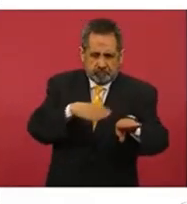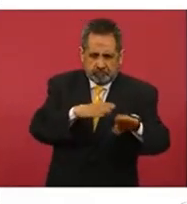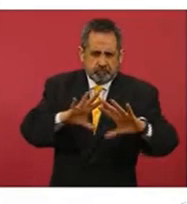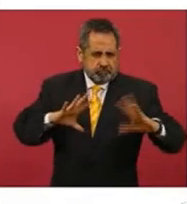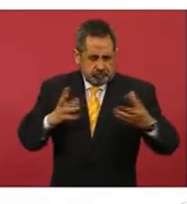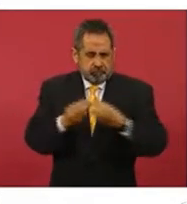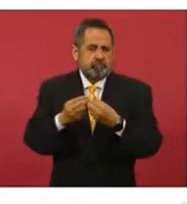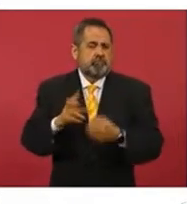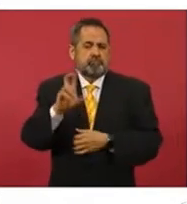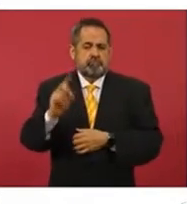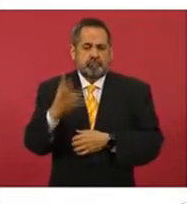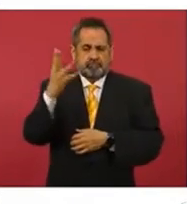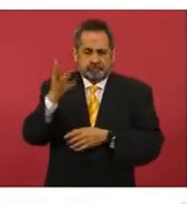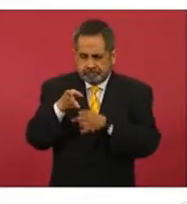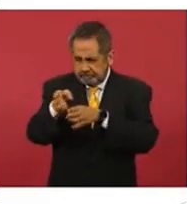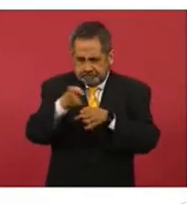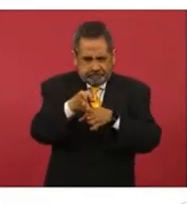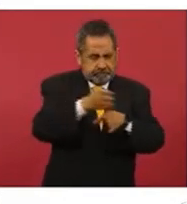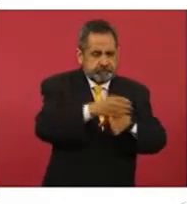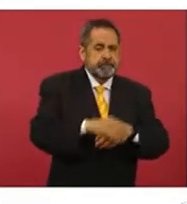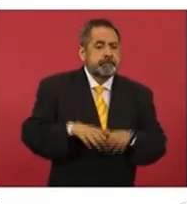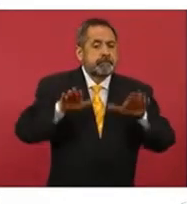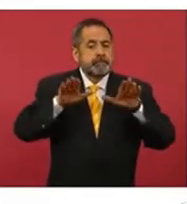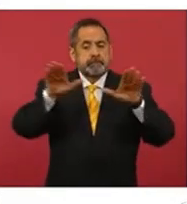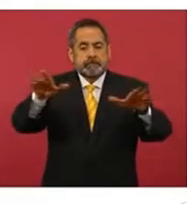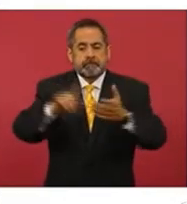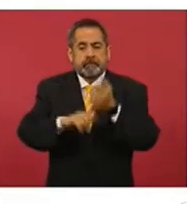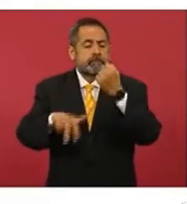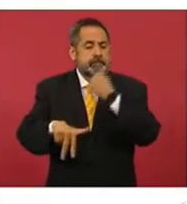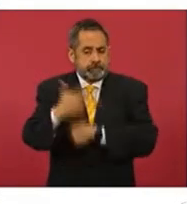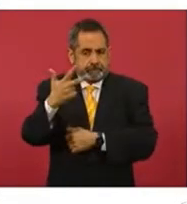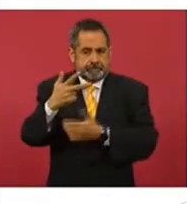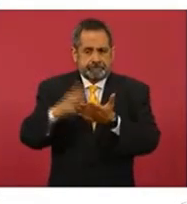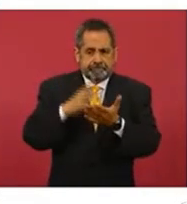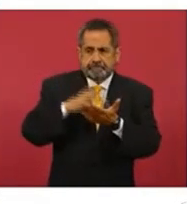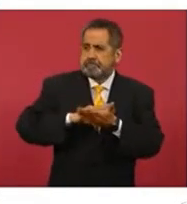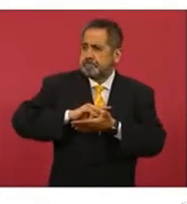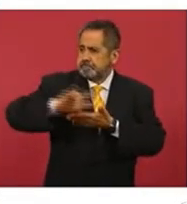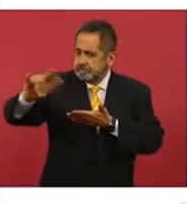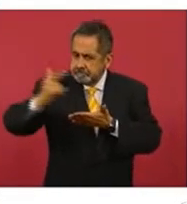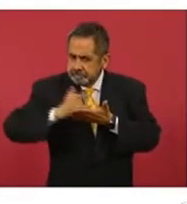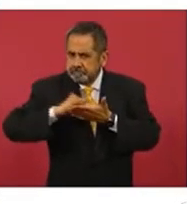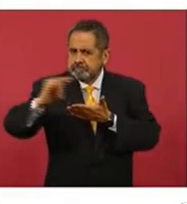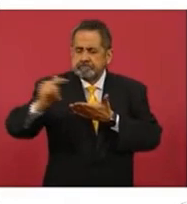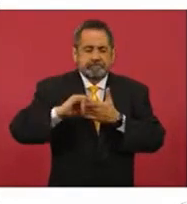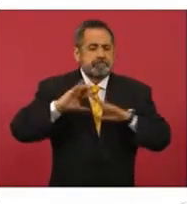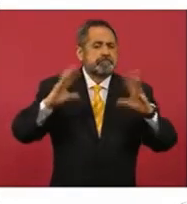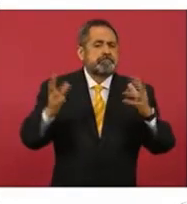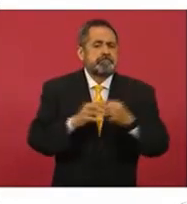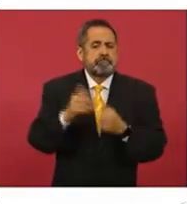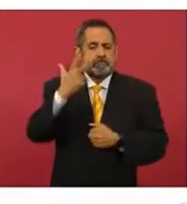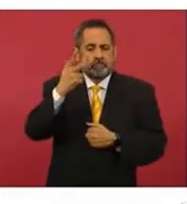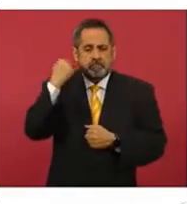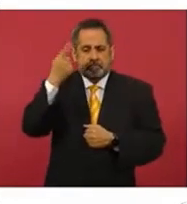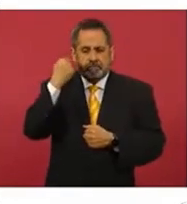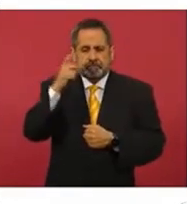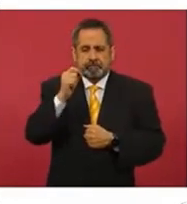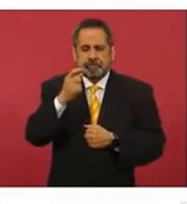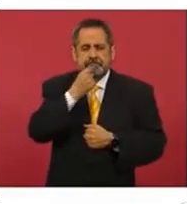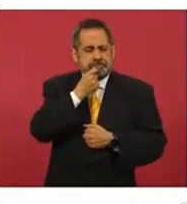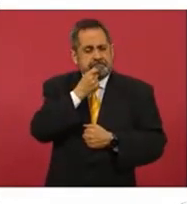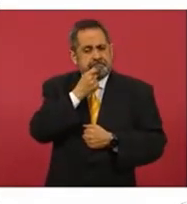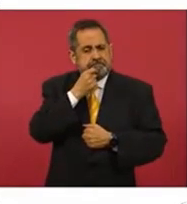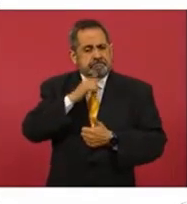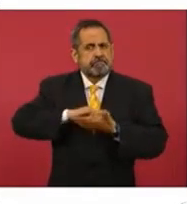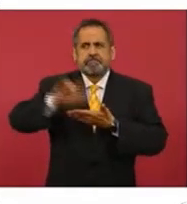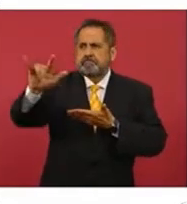de ellos. En operaciones aéreas, tuvimos 13 operaciones aéreas con un total de 8 horas con 20 minutos